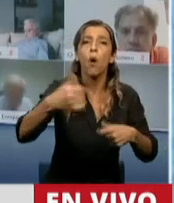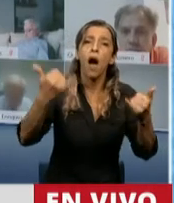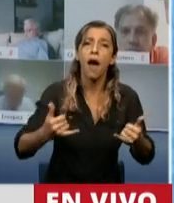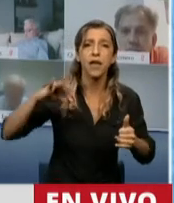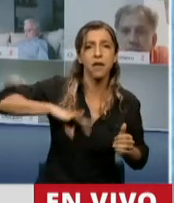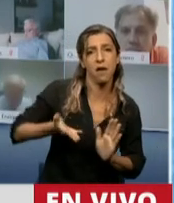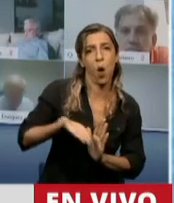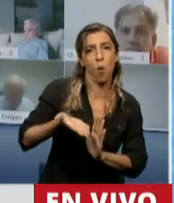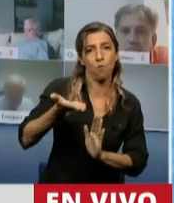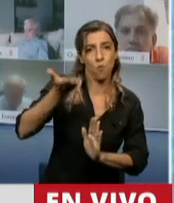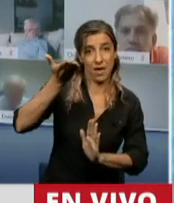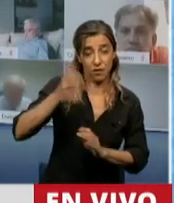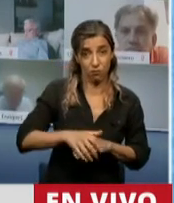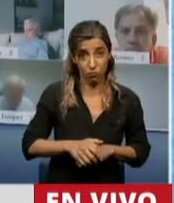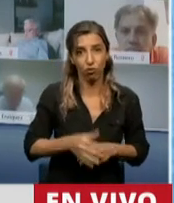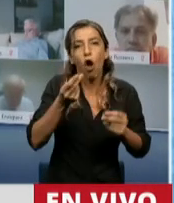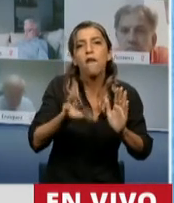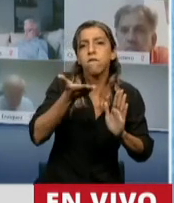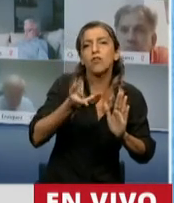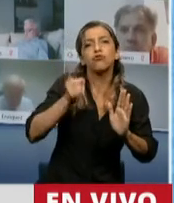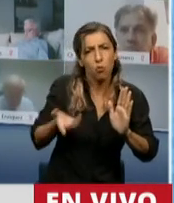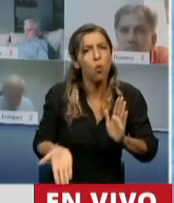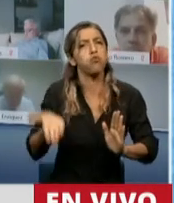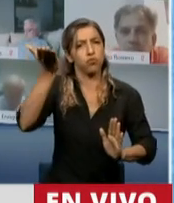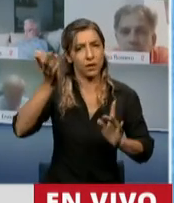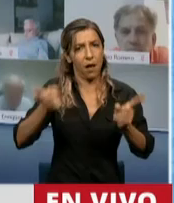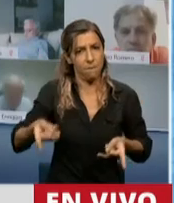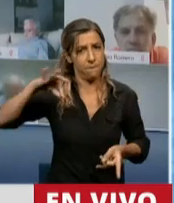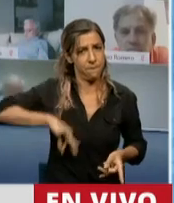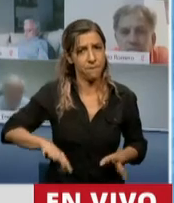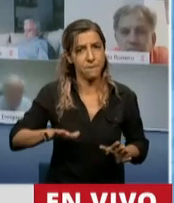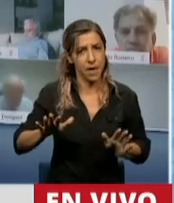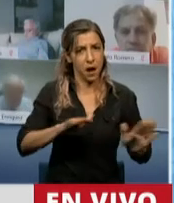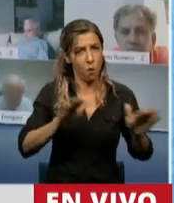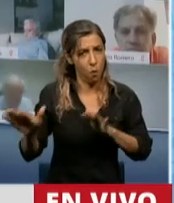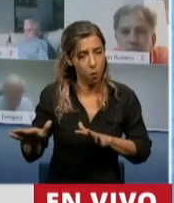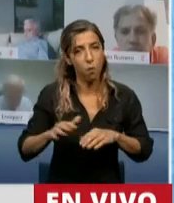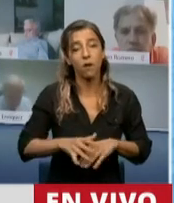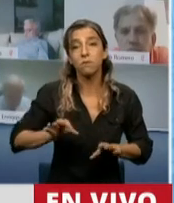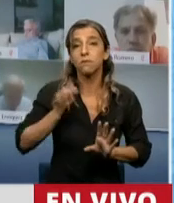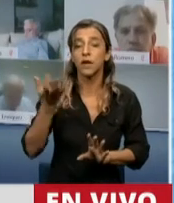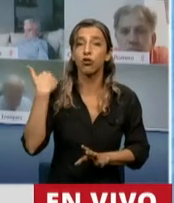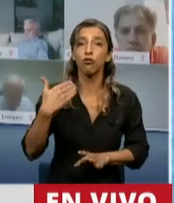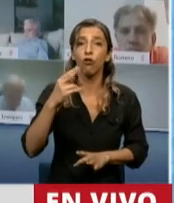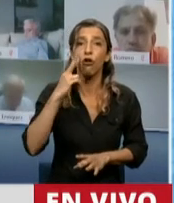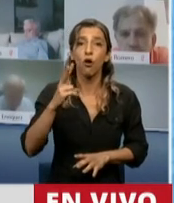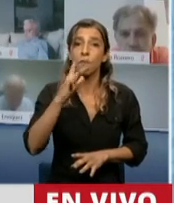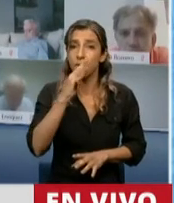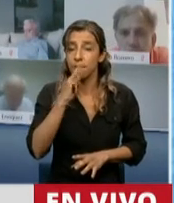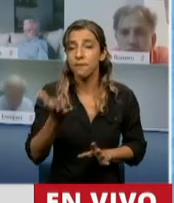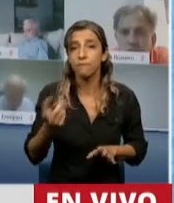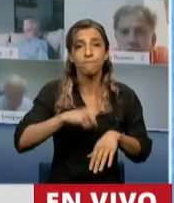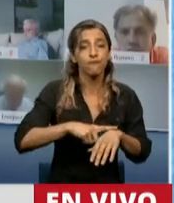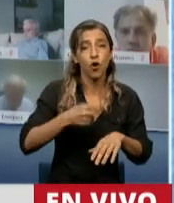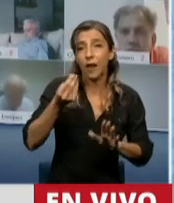por encima de la inflación. Excepto en 2014, que hubo una pequeña caída frente a la inflación, que se